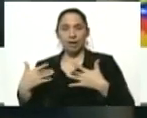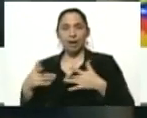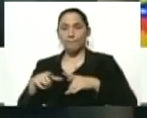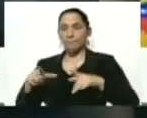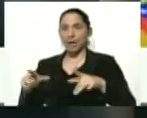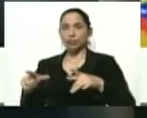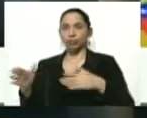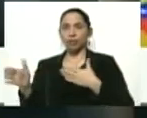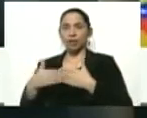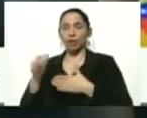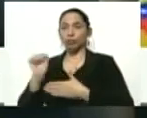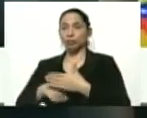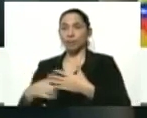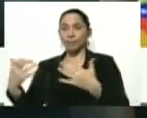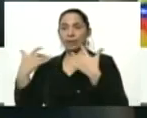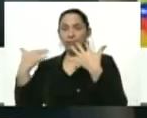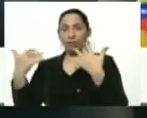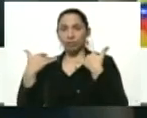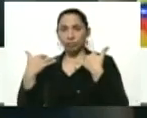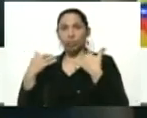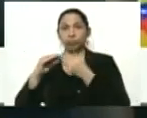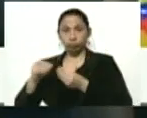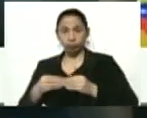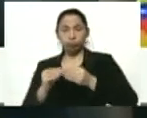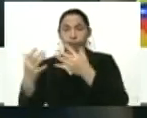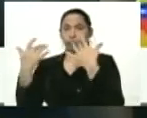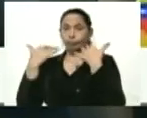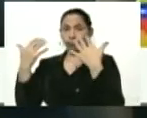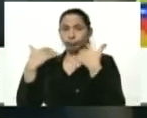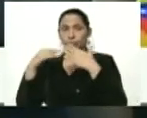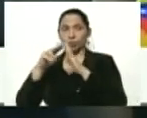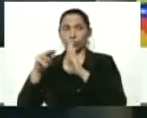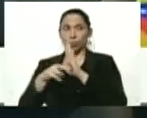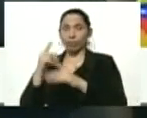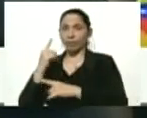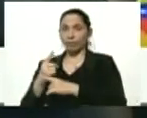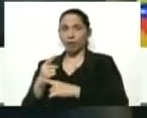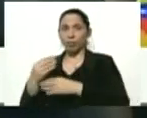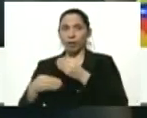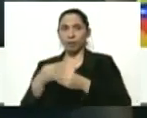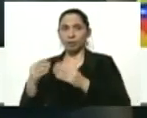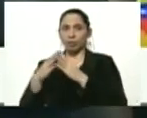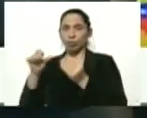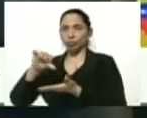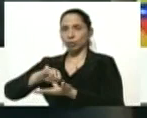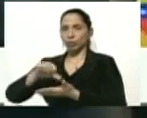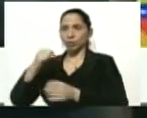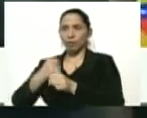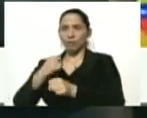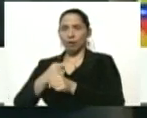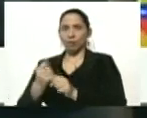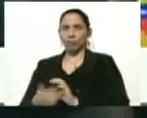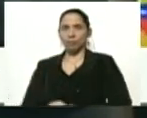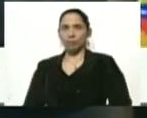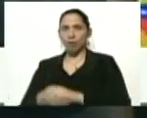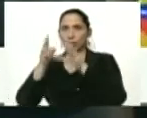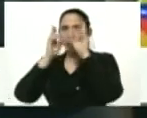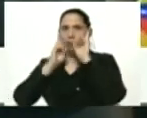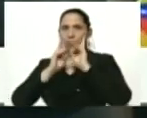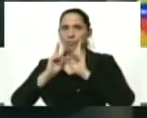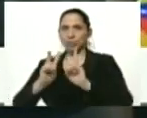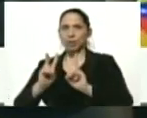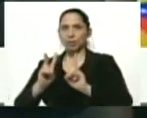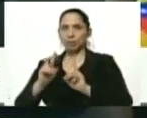ventilación. La adecuada ventilación es una norma que debemos cumplir en todos los centros de trabajo. La limpieza de las